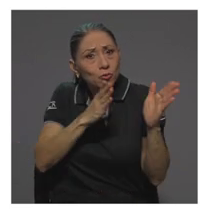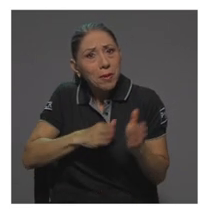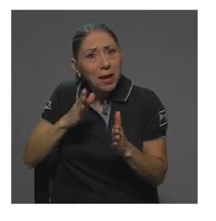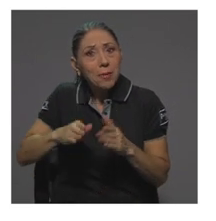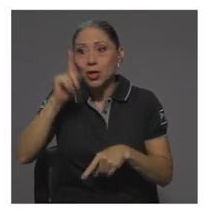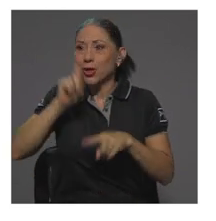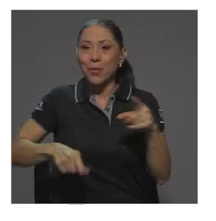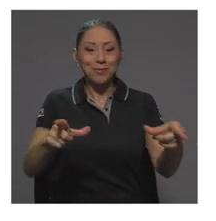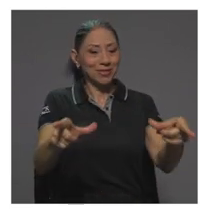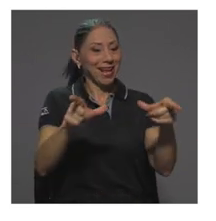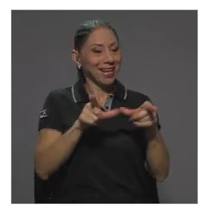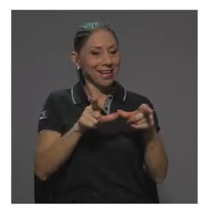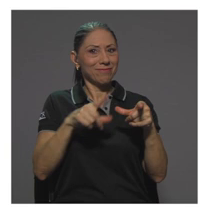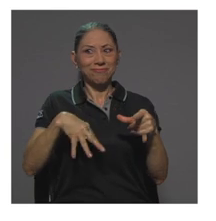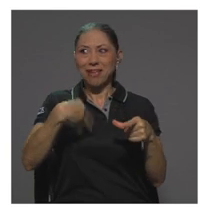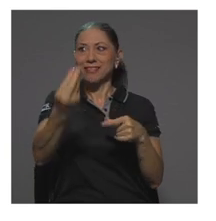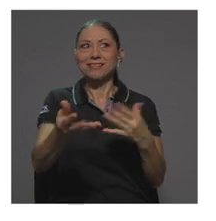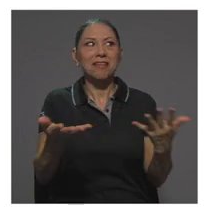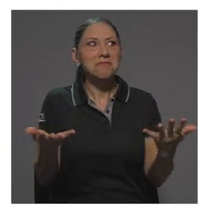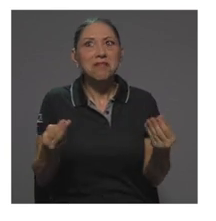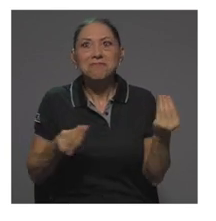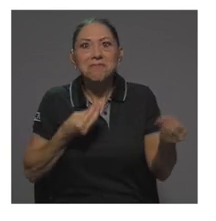podemos salir y quedarnos ahí en nada.